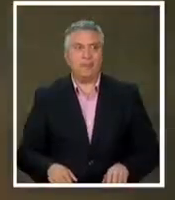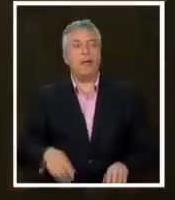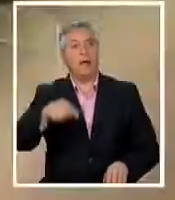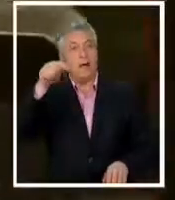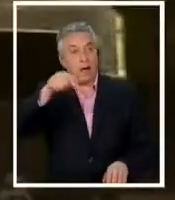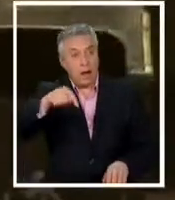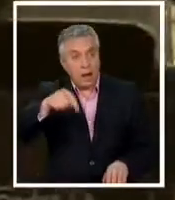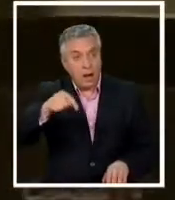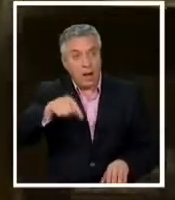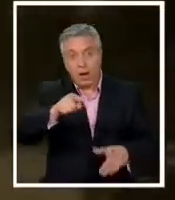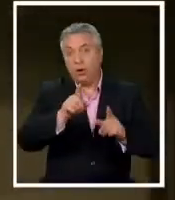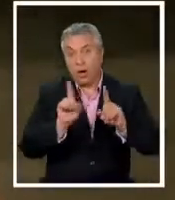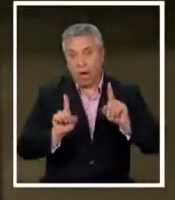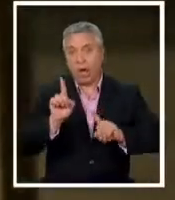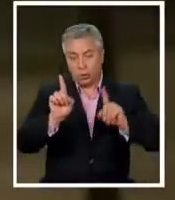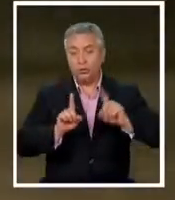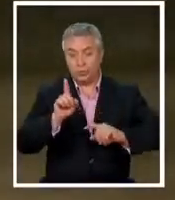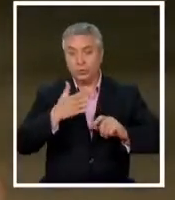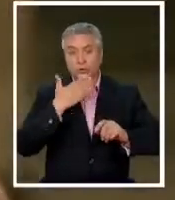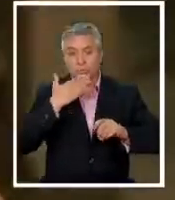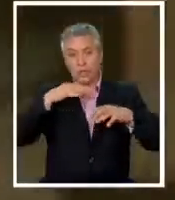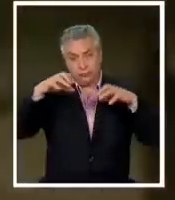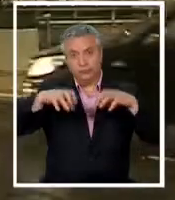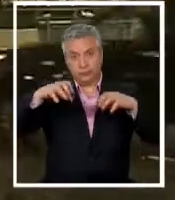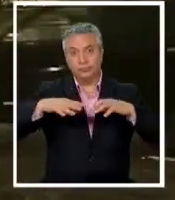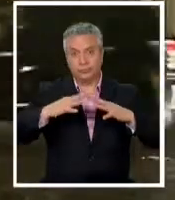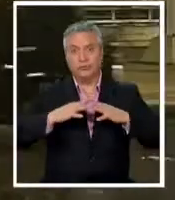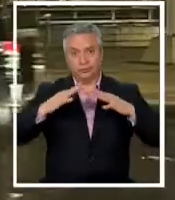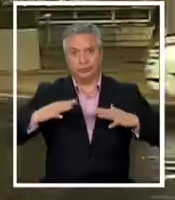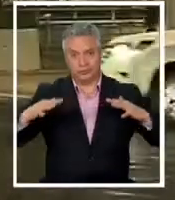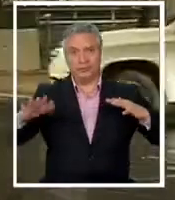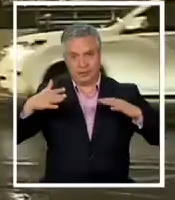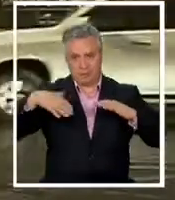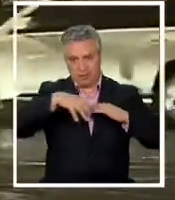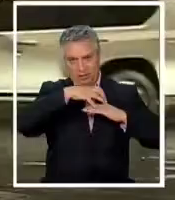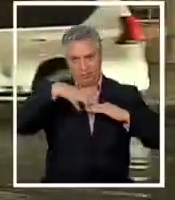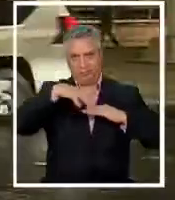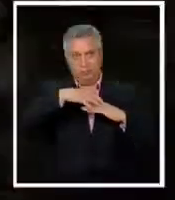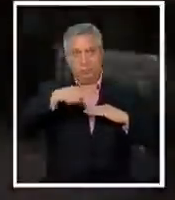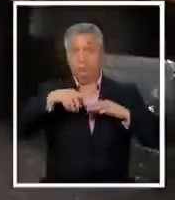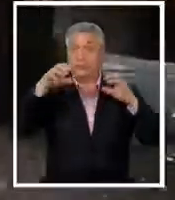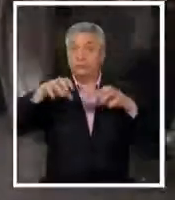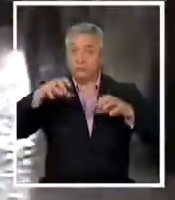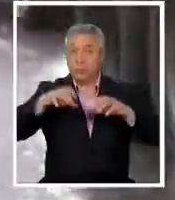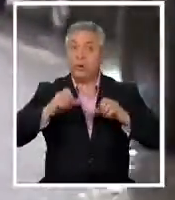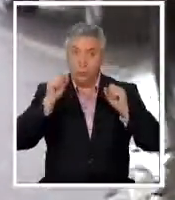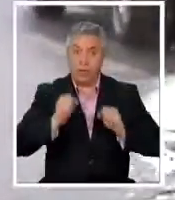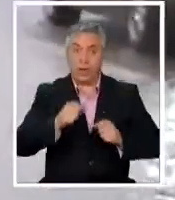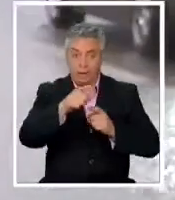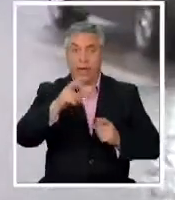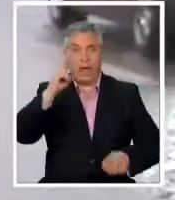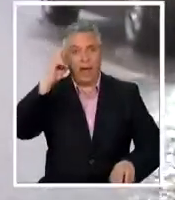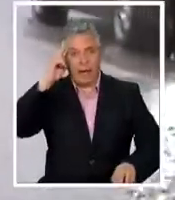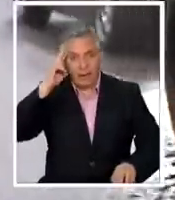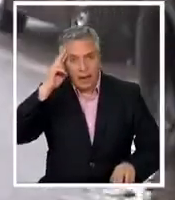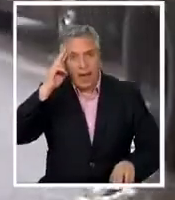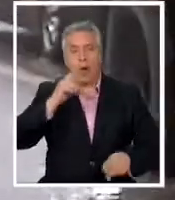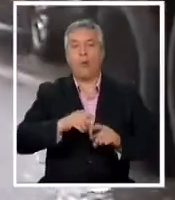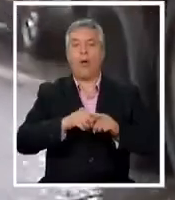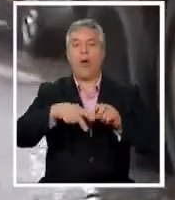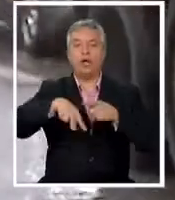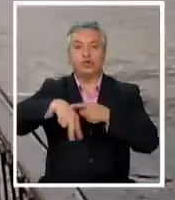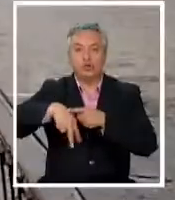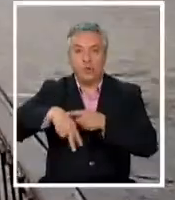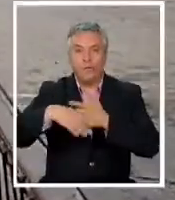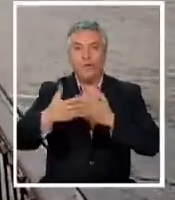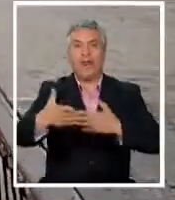podrían registrarse algunos chubascos en el sector cordillerano. Precipitaciones que también afectarían a las regiones de O'Higgins, Ñuble, Bío Bío y El